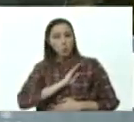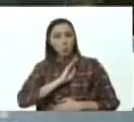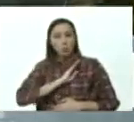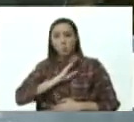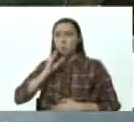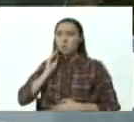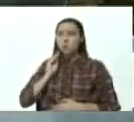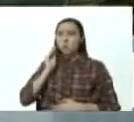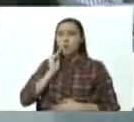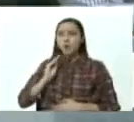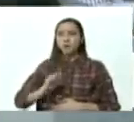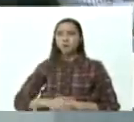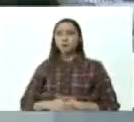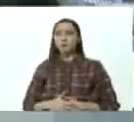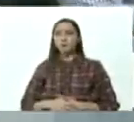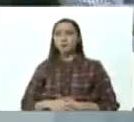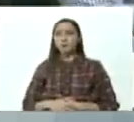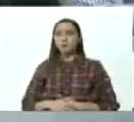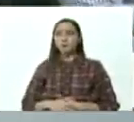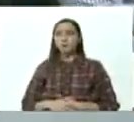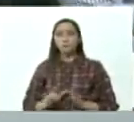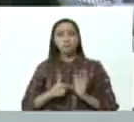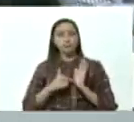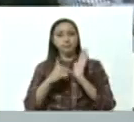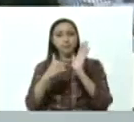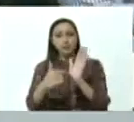experiencia y ahí está